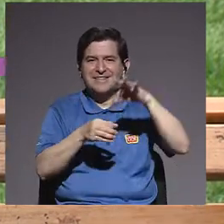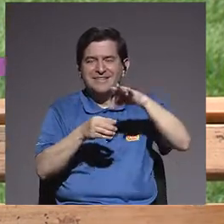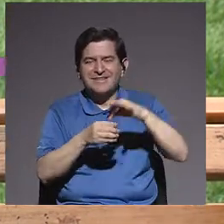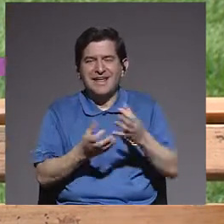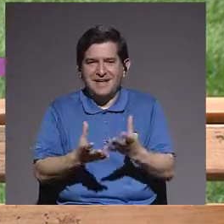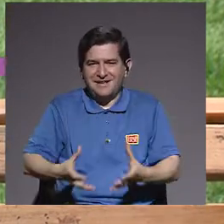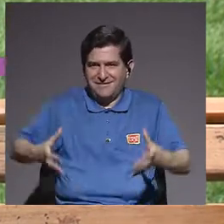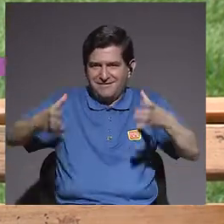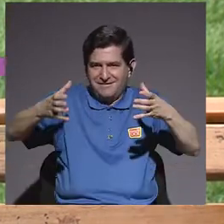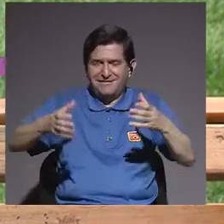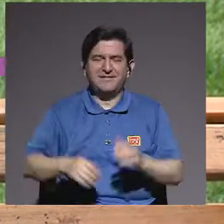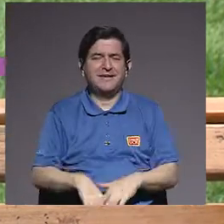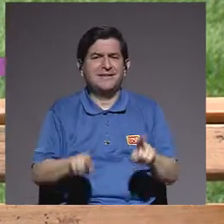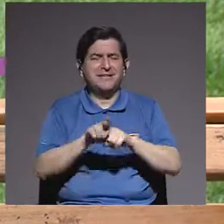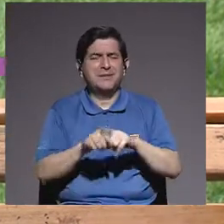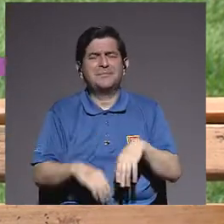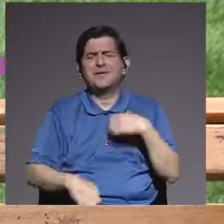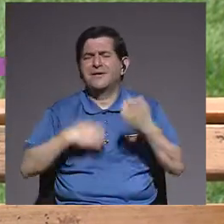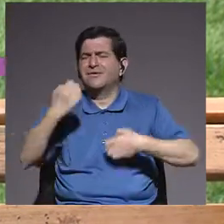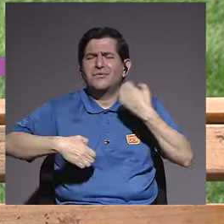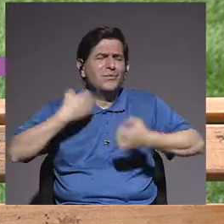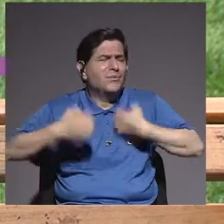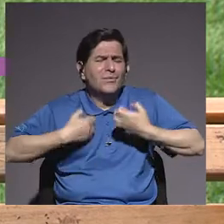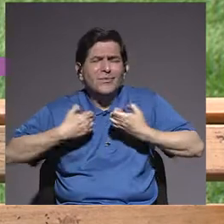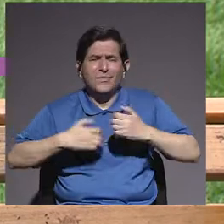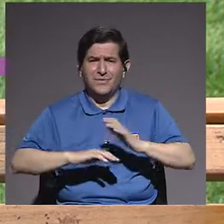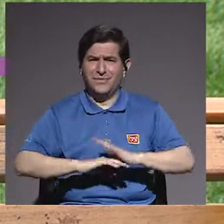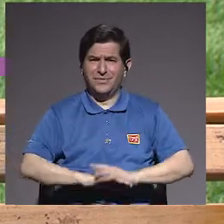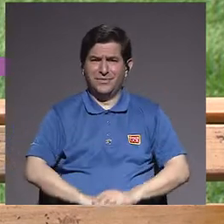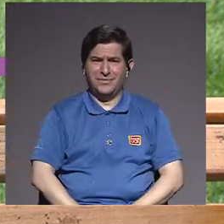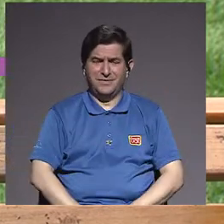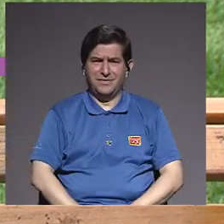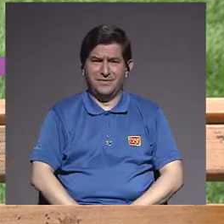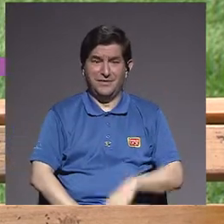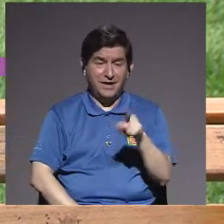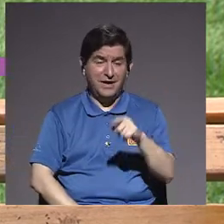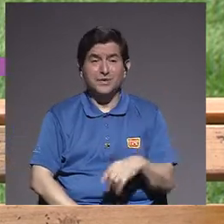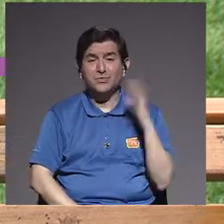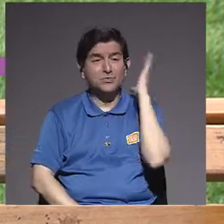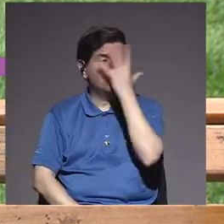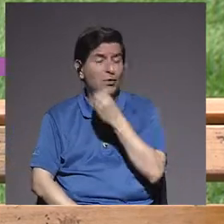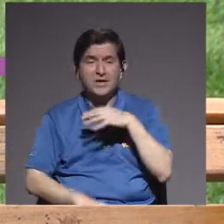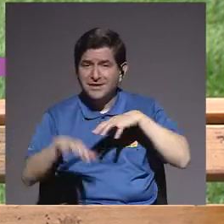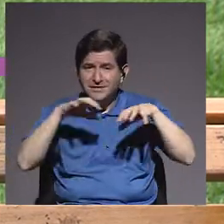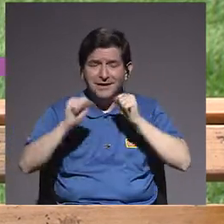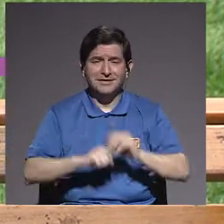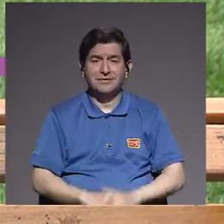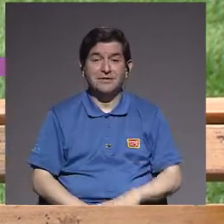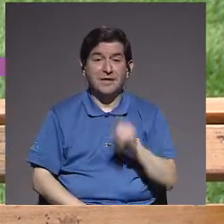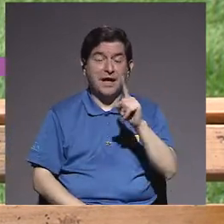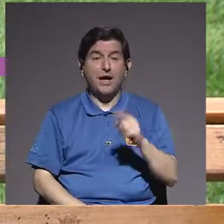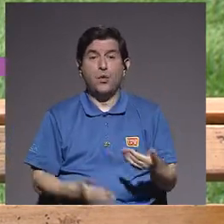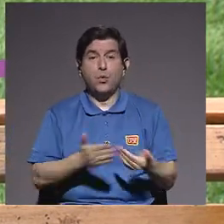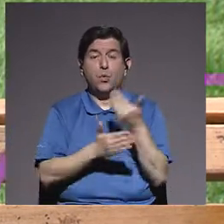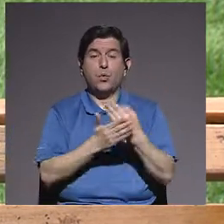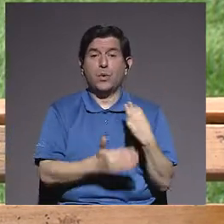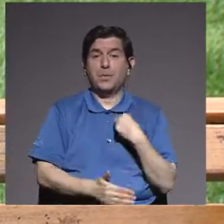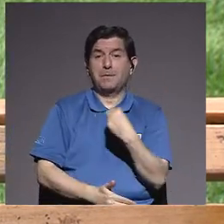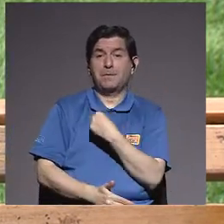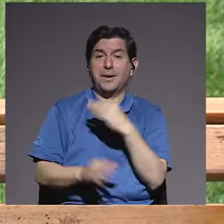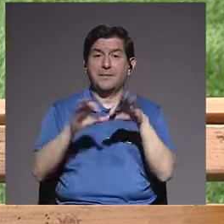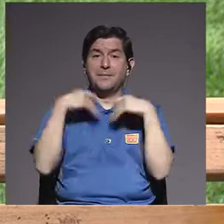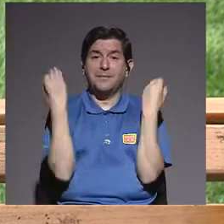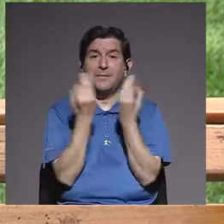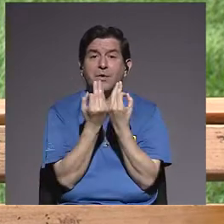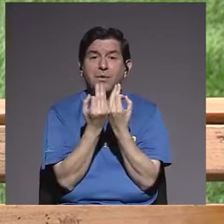viene la emoción y definitivamente es que es algo muy lindo, que vaya a haber un integrante más.